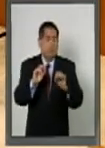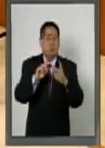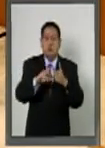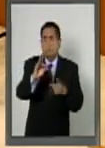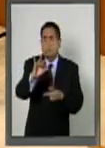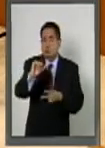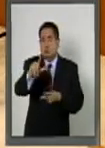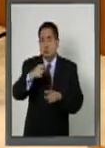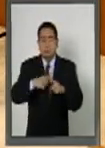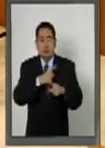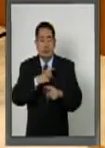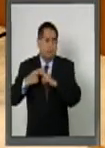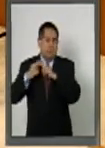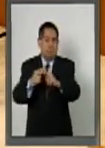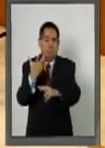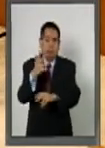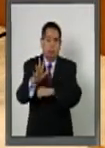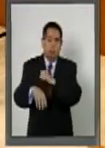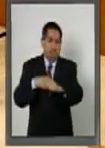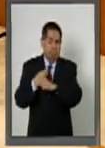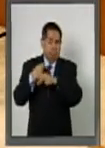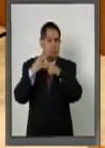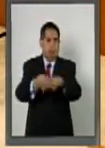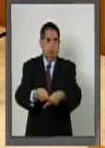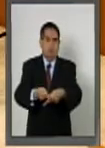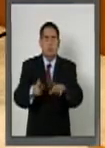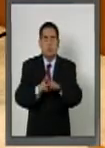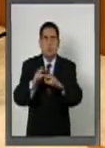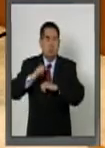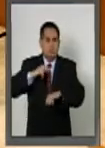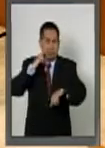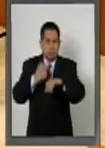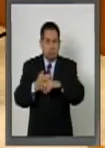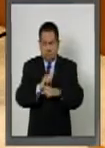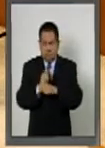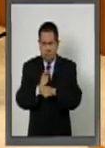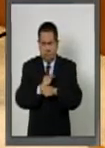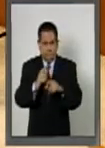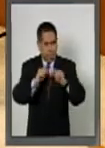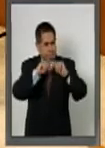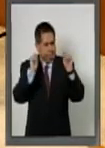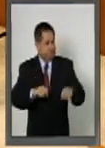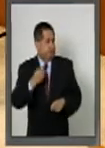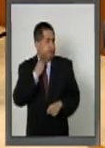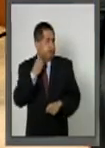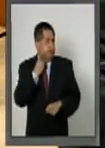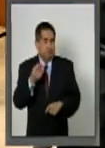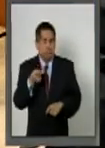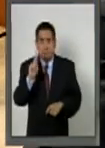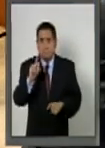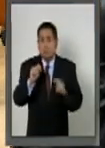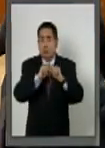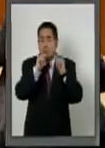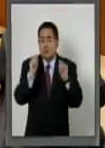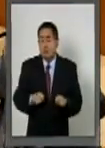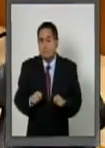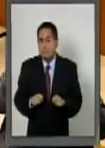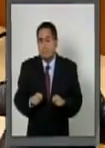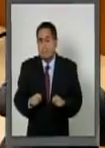requiere tener 10 años el título de licenciado en Derecho. Pero el título va